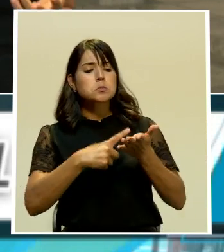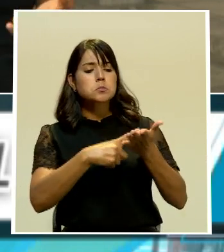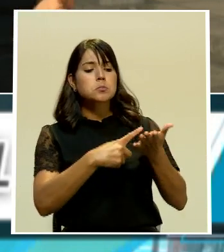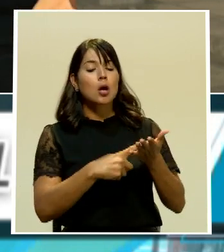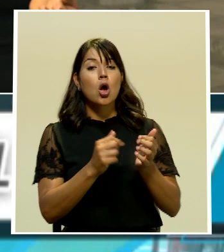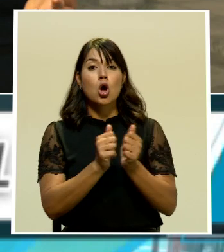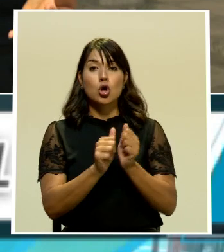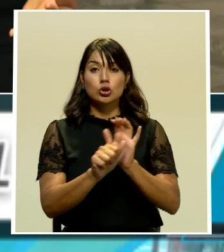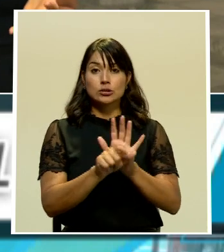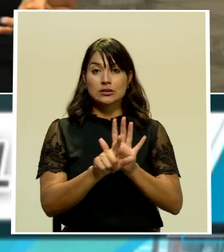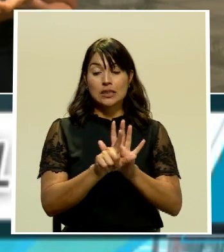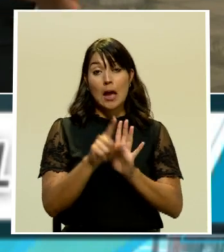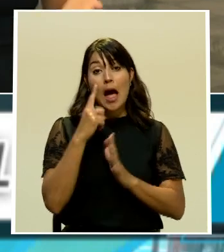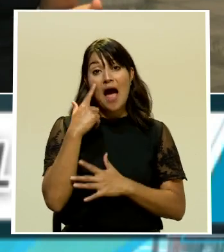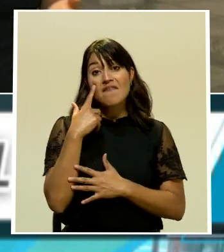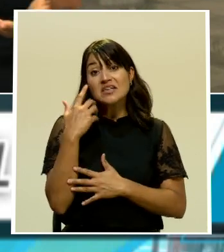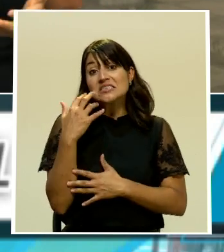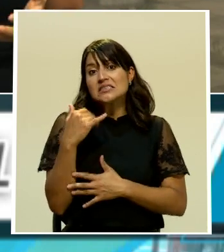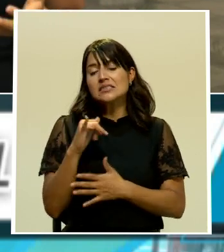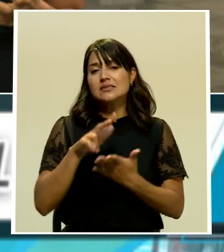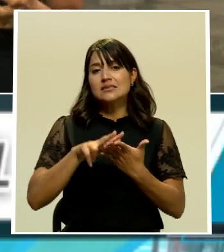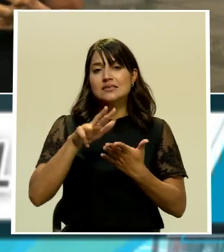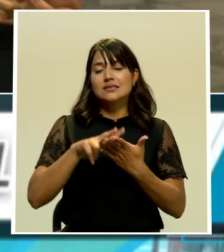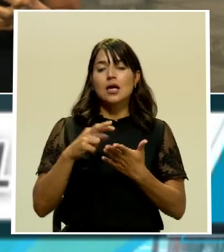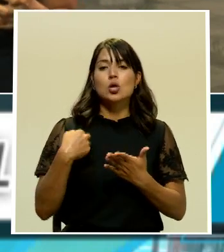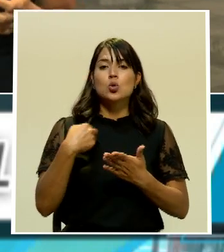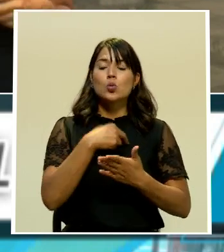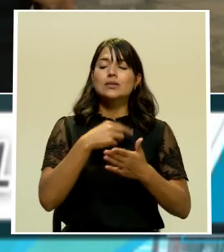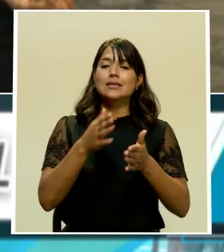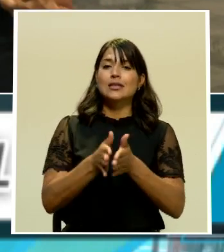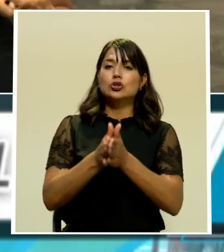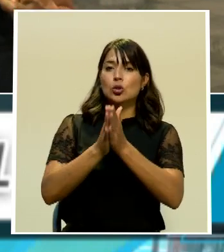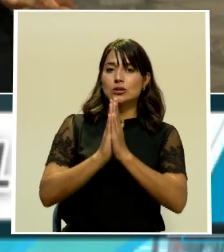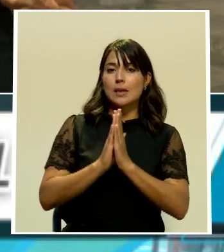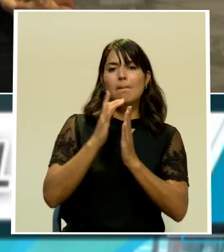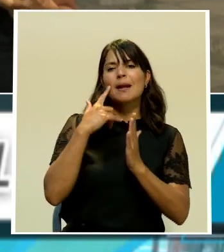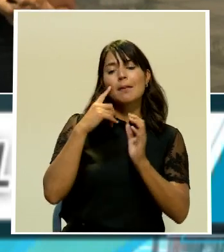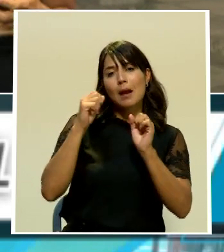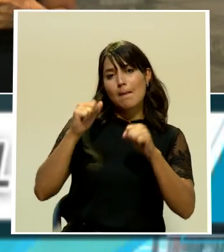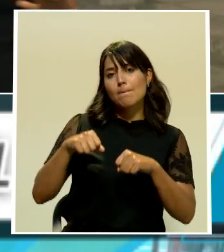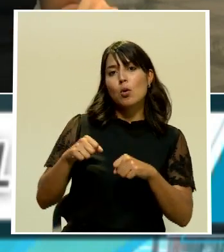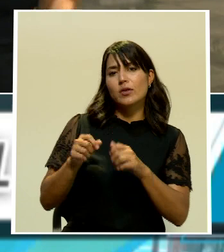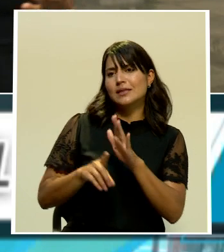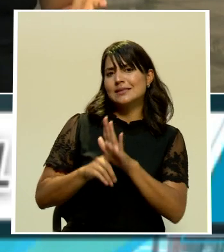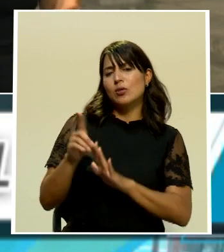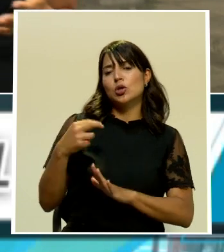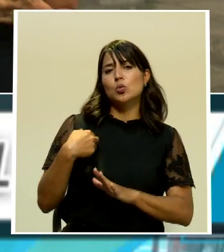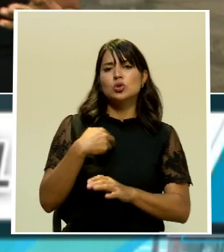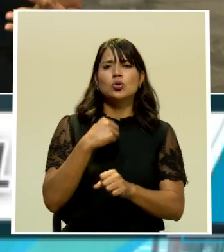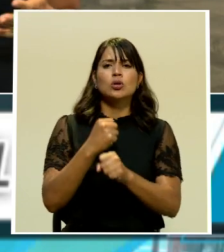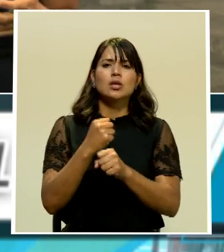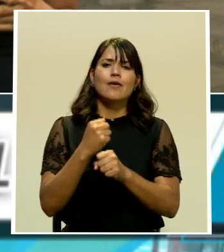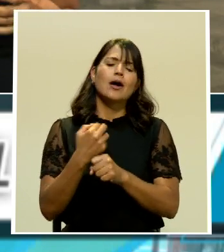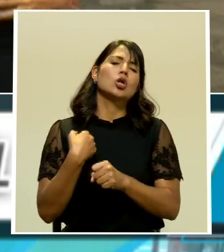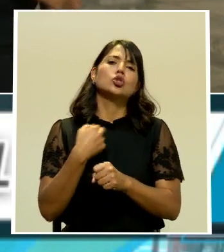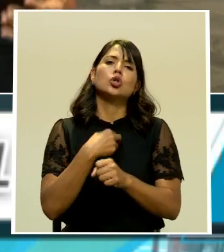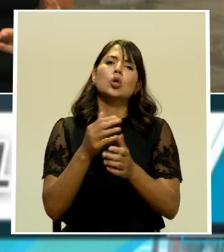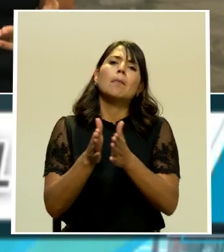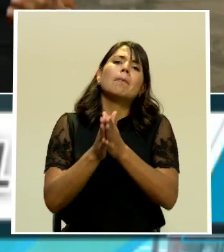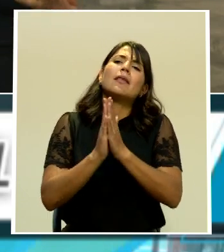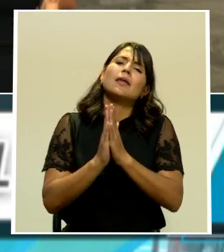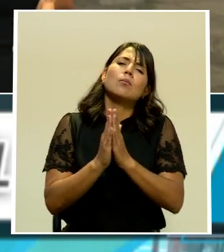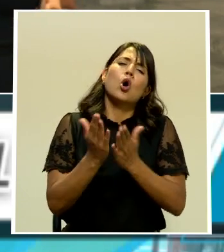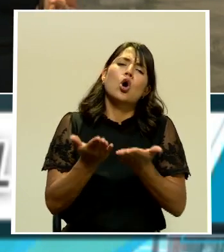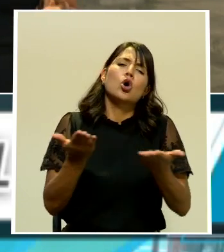tomar en cuenta estas solicitudes que hicimos los medios de comunicación para poder desarrollar nuestro trabajo son condiciones mínimas los que estamos pidiendo